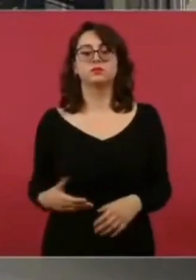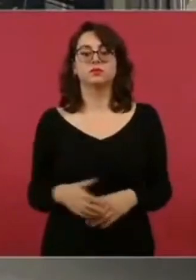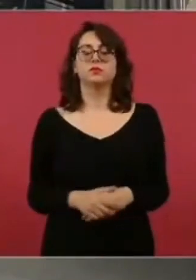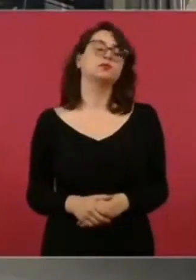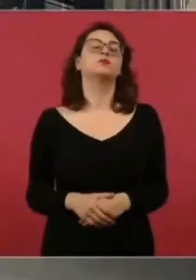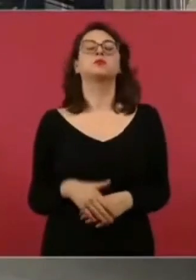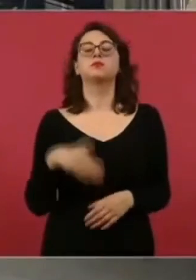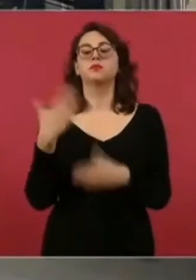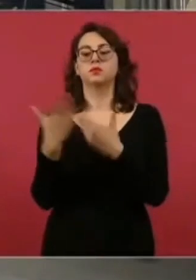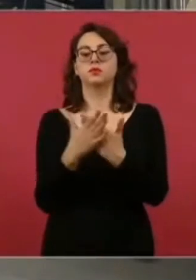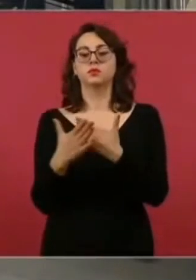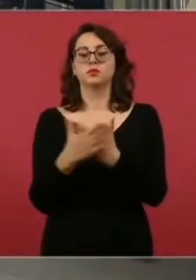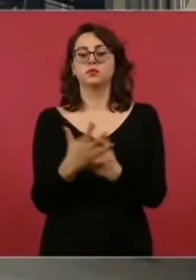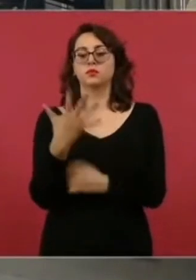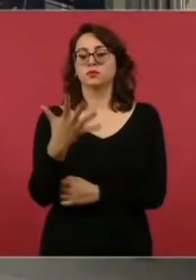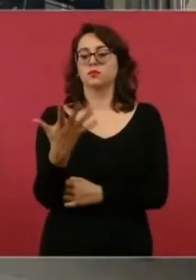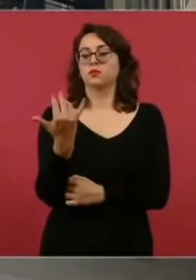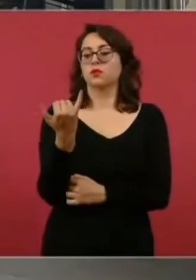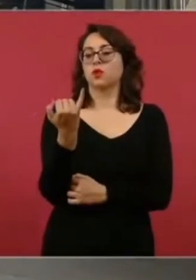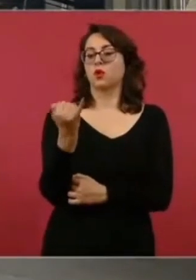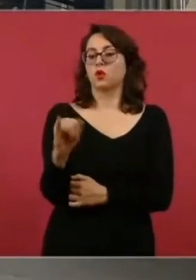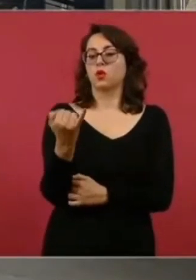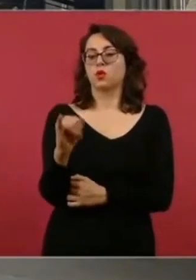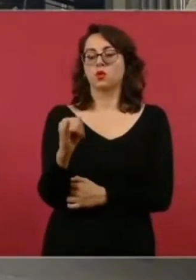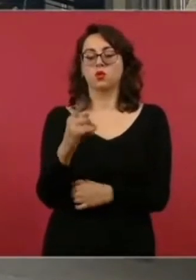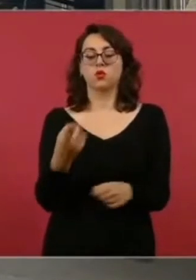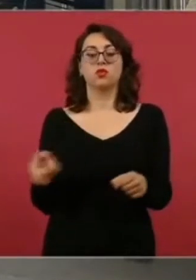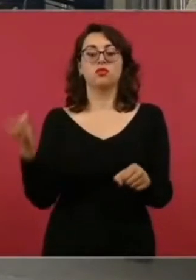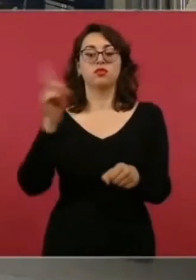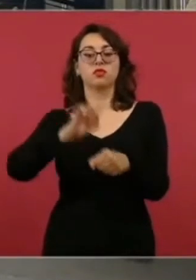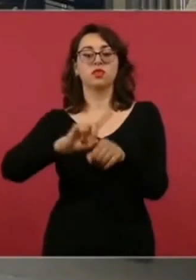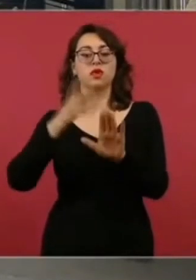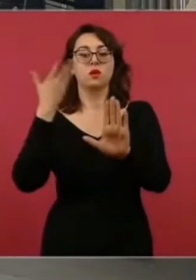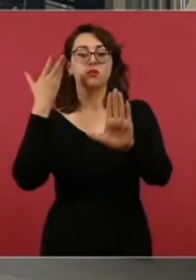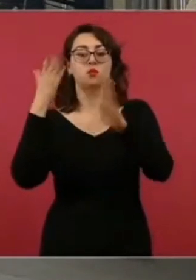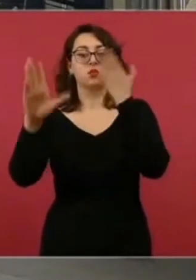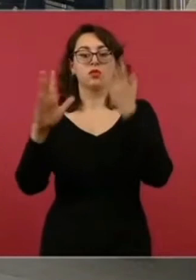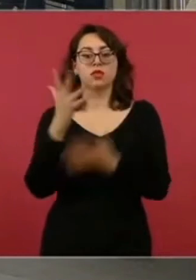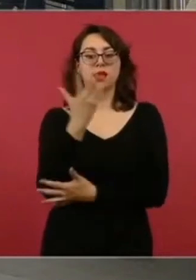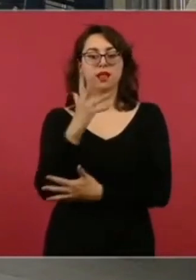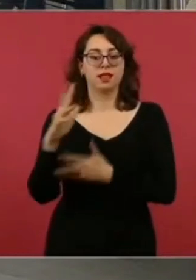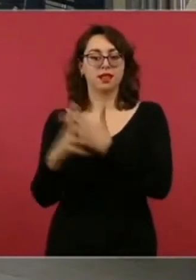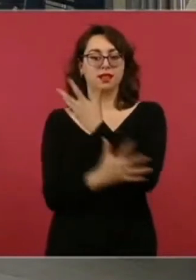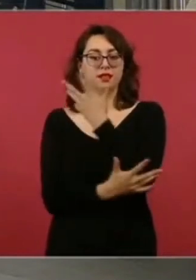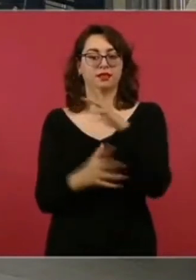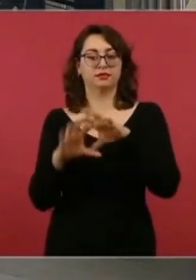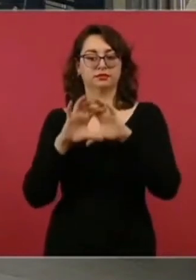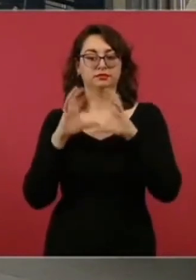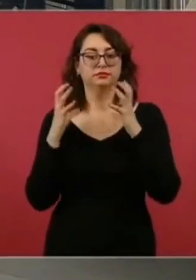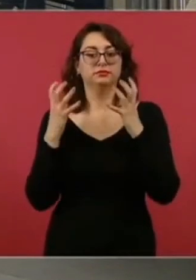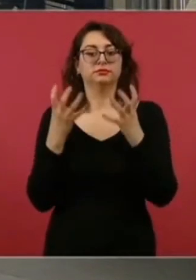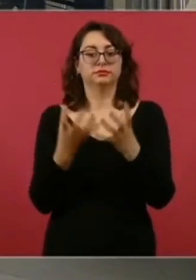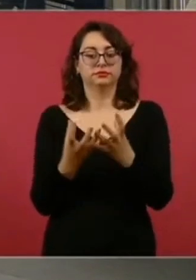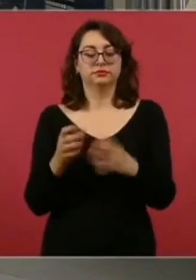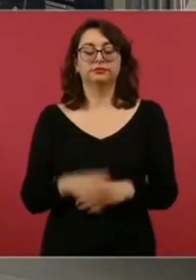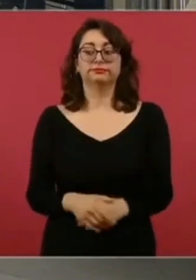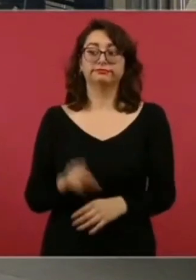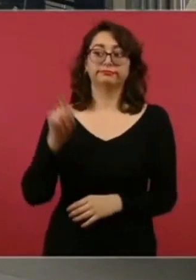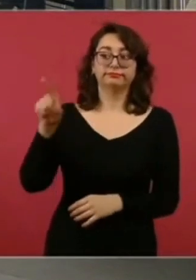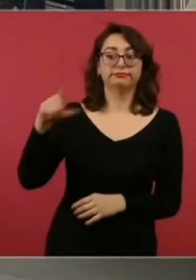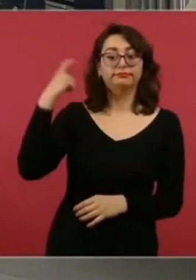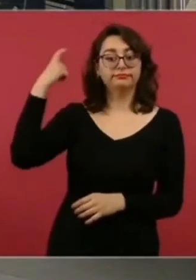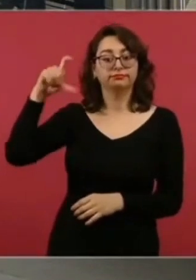el Día Mundial del Medio Ambiente, y Querétaro está de fiesta por haber firmado usted el decreto de Peña-Clorada como área natural protegida,